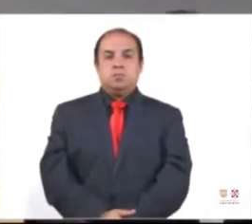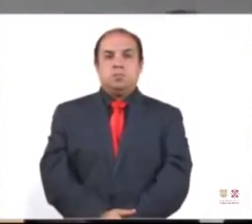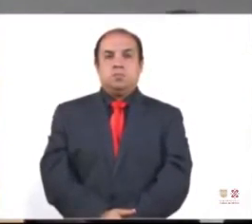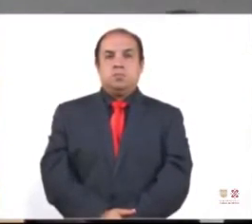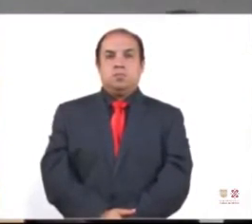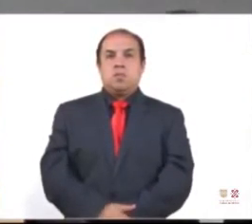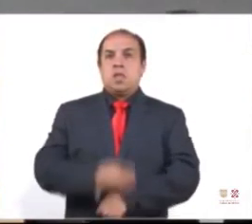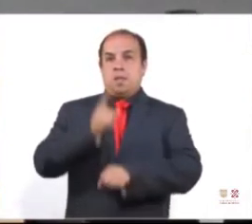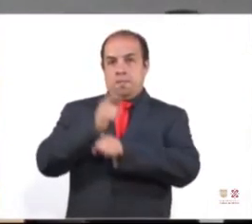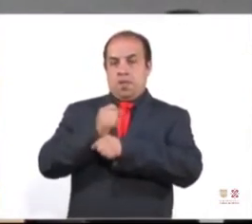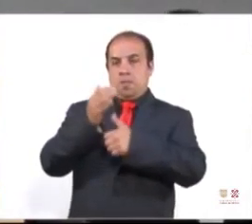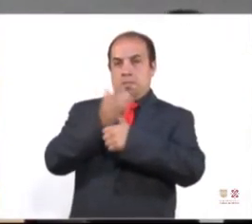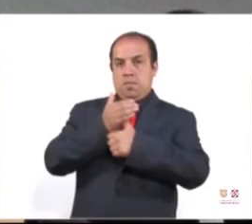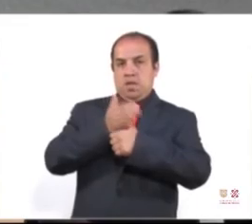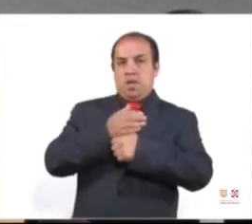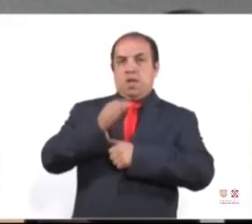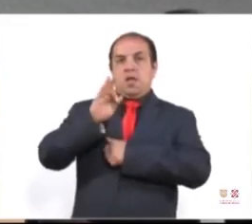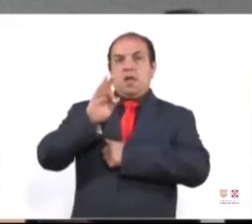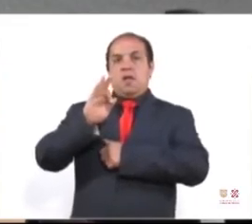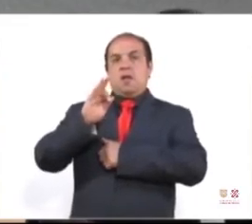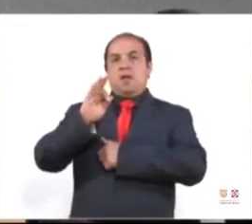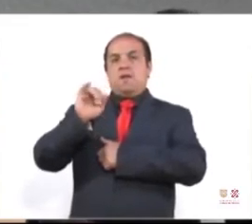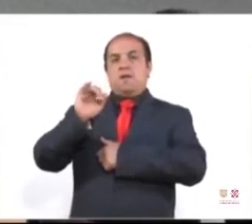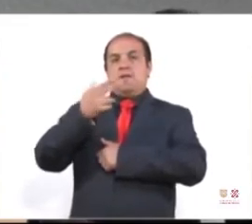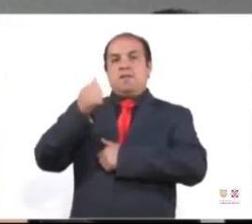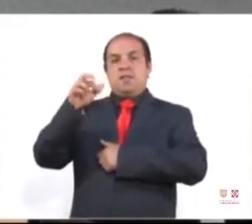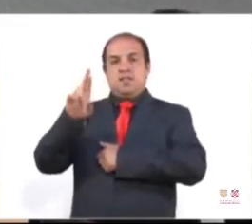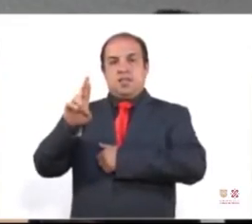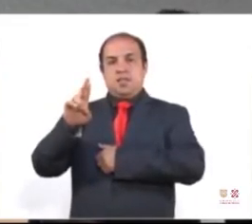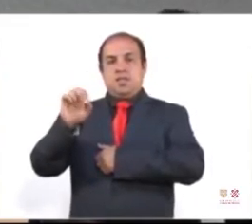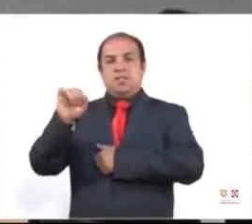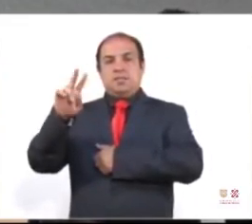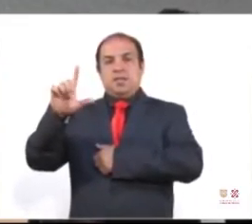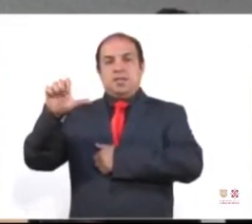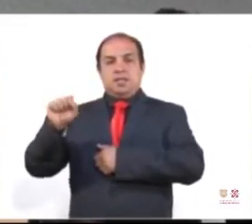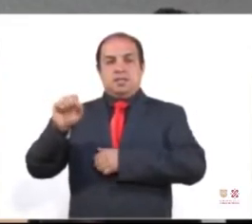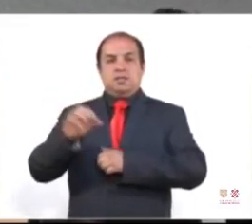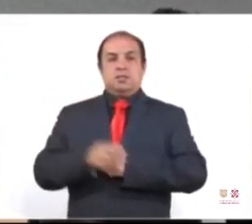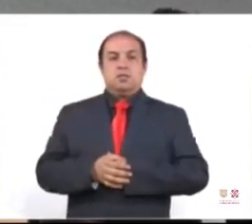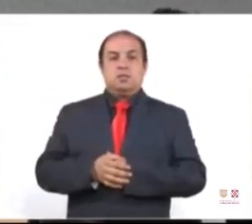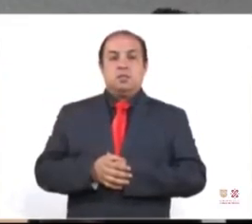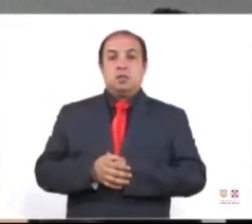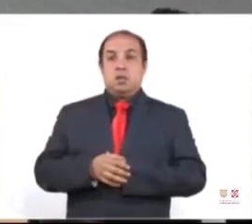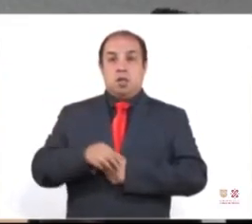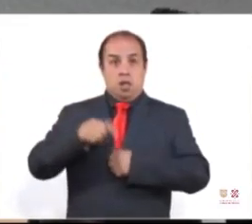Primero en un bar, Fisher's, Nápoles, perdón, Sibeles. Él asiste a su velorio. Y de ahí fuimos.